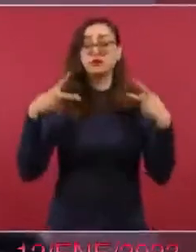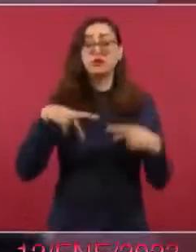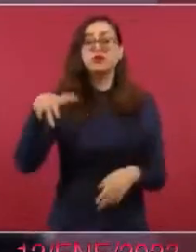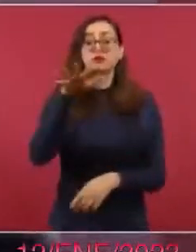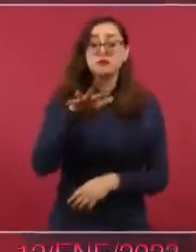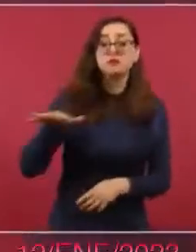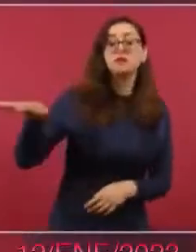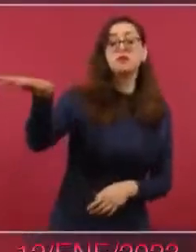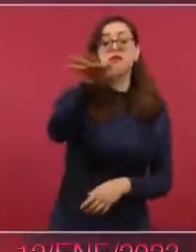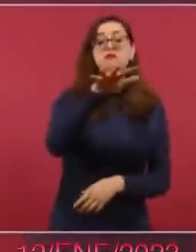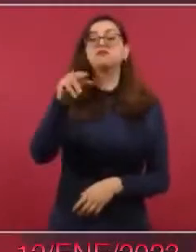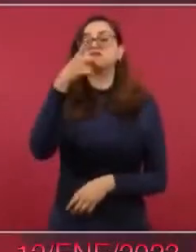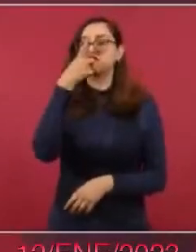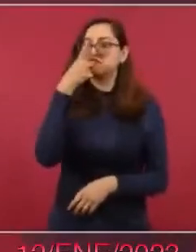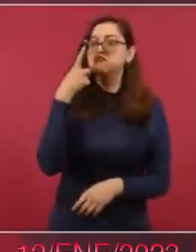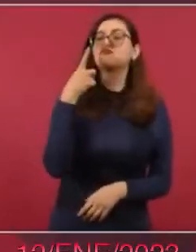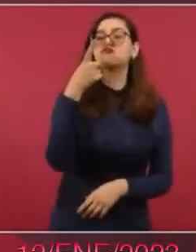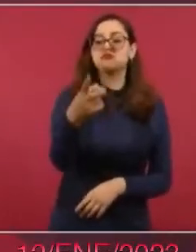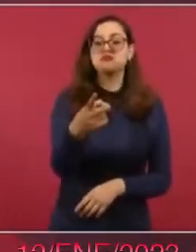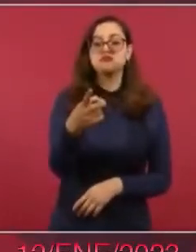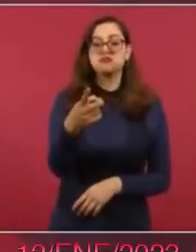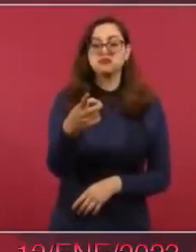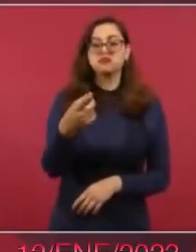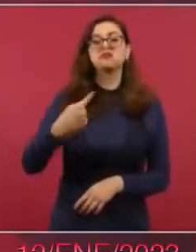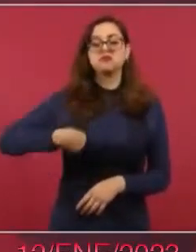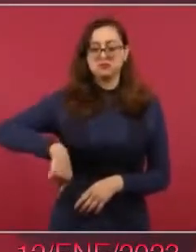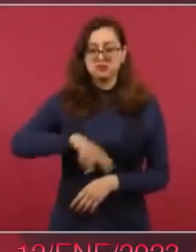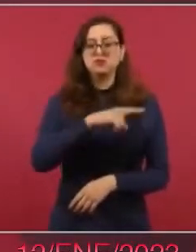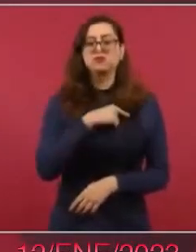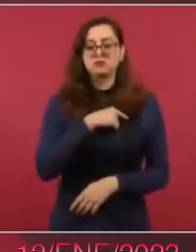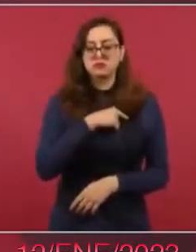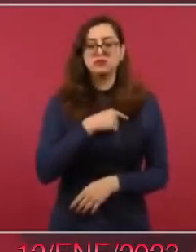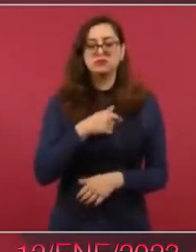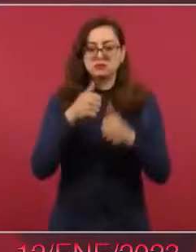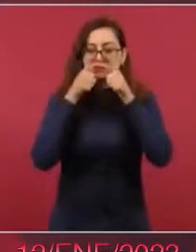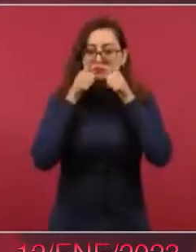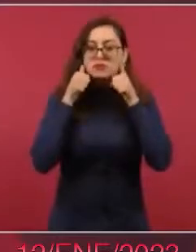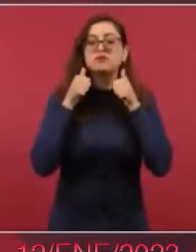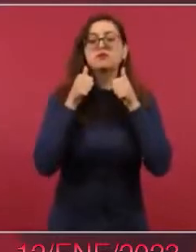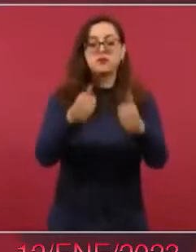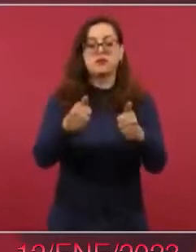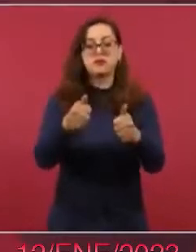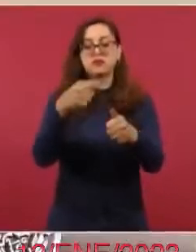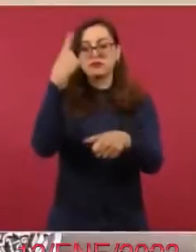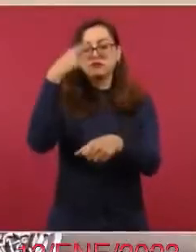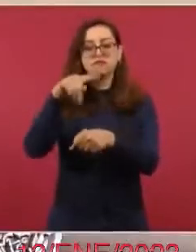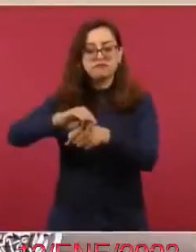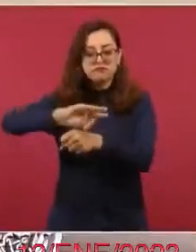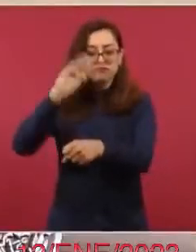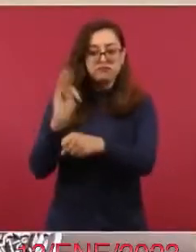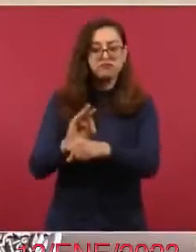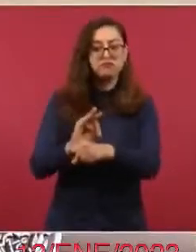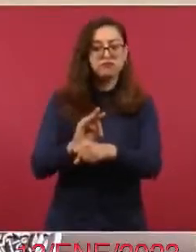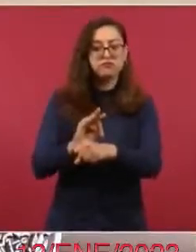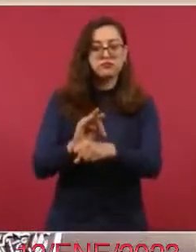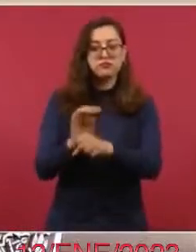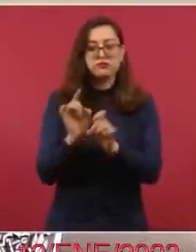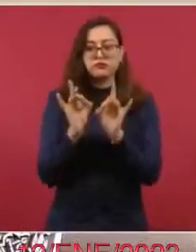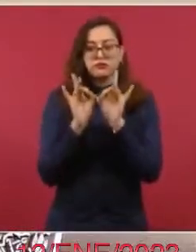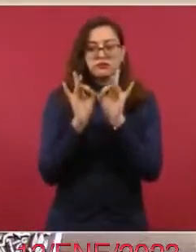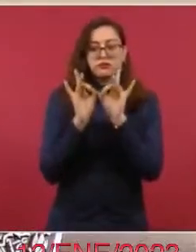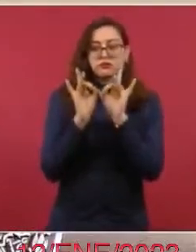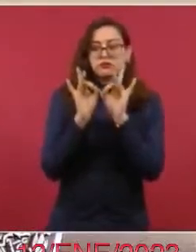que estamos actuando para que no haya ninguna